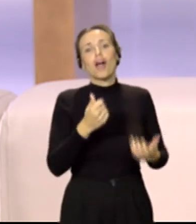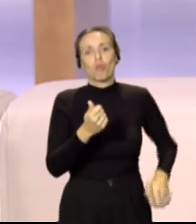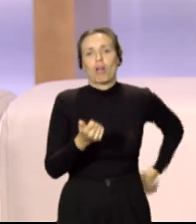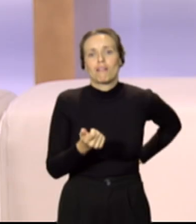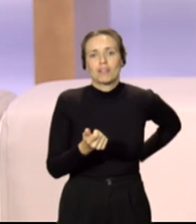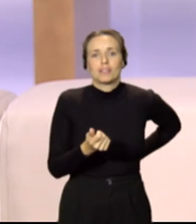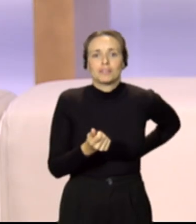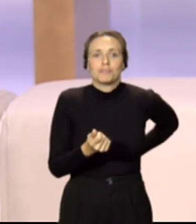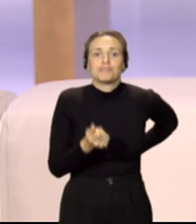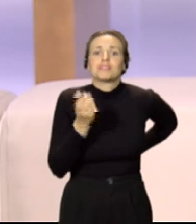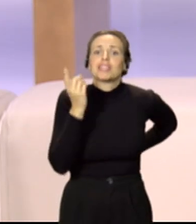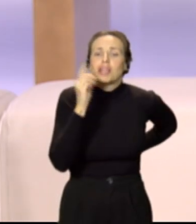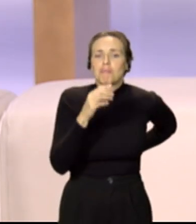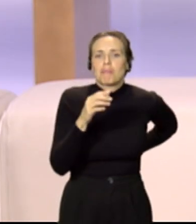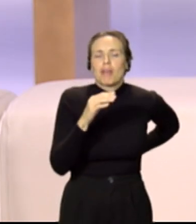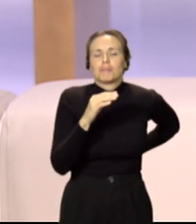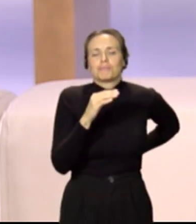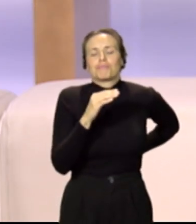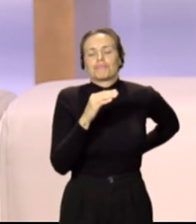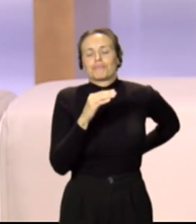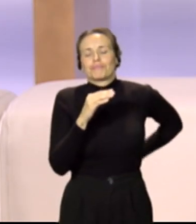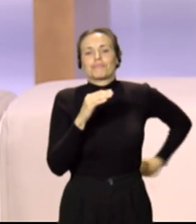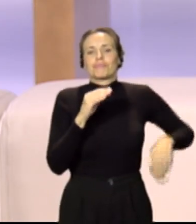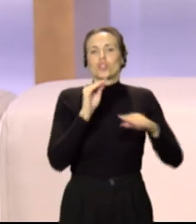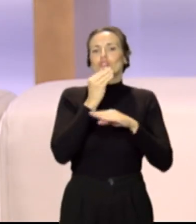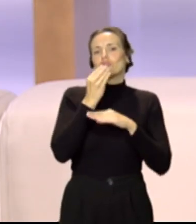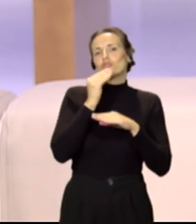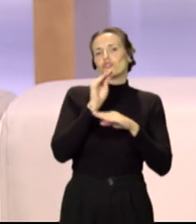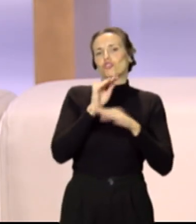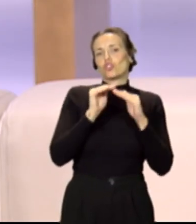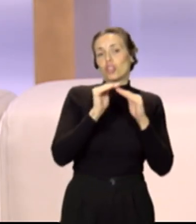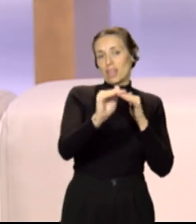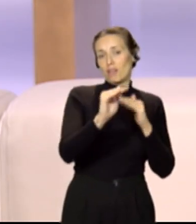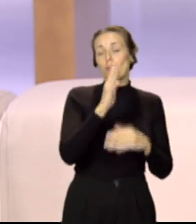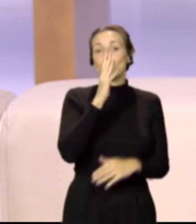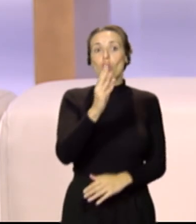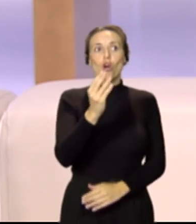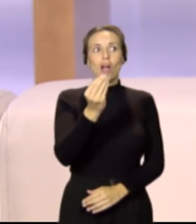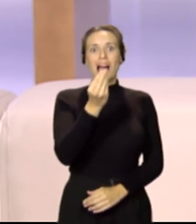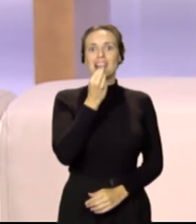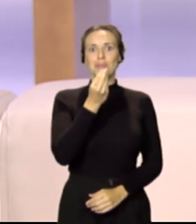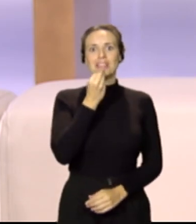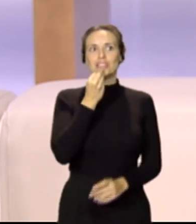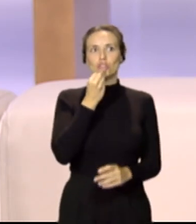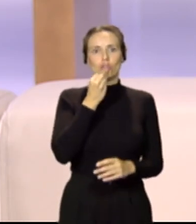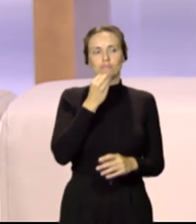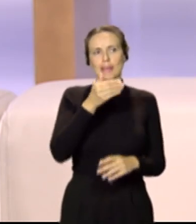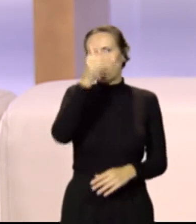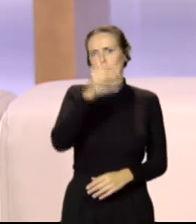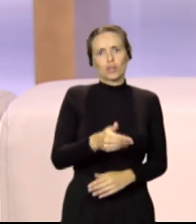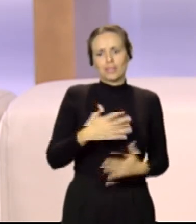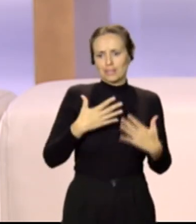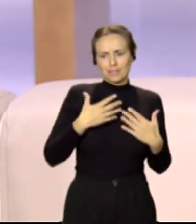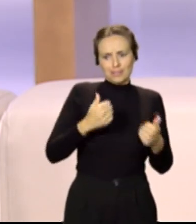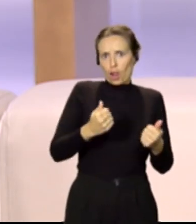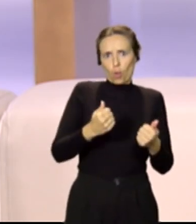y también sostenible, entendiendo que la alimentación es un determinante de la salud y